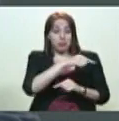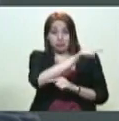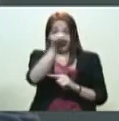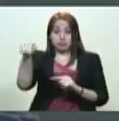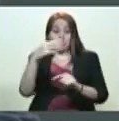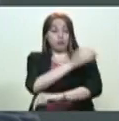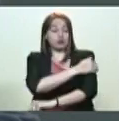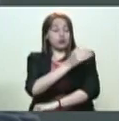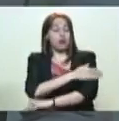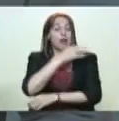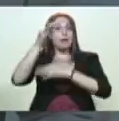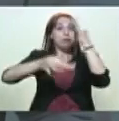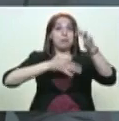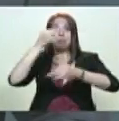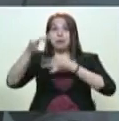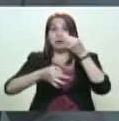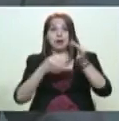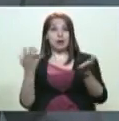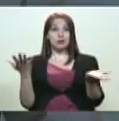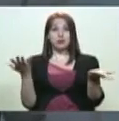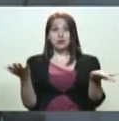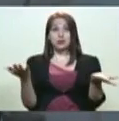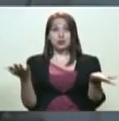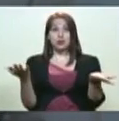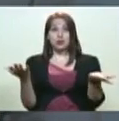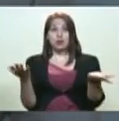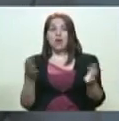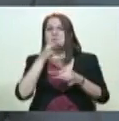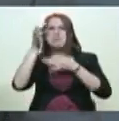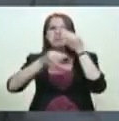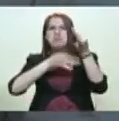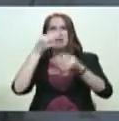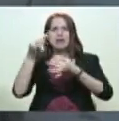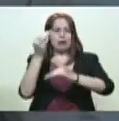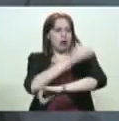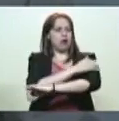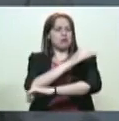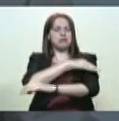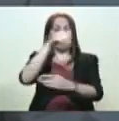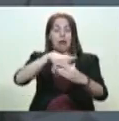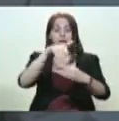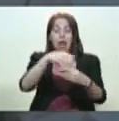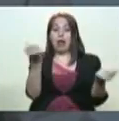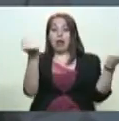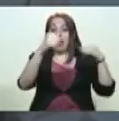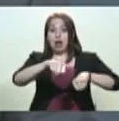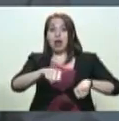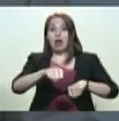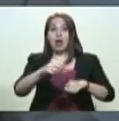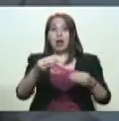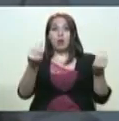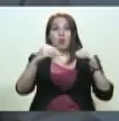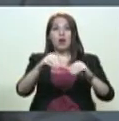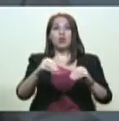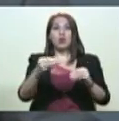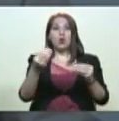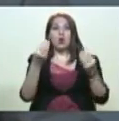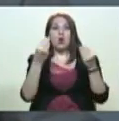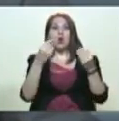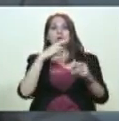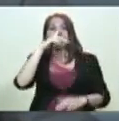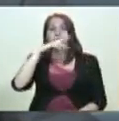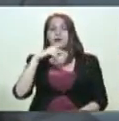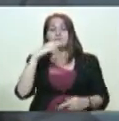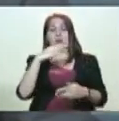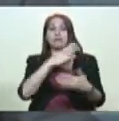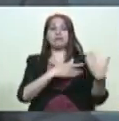electores. Y sobre todo tendrán que explicarle a sus electores si están de acuerdo con la declaración que ha dado el presidente